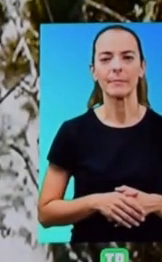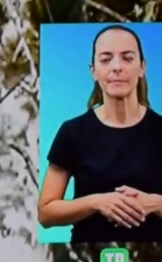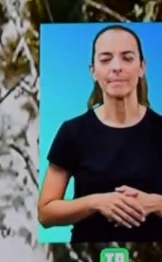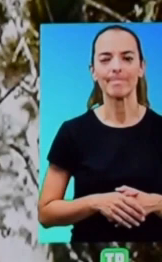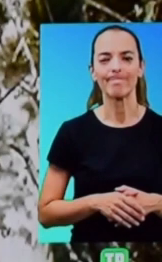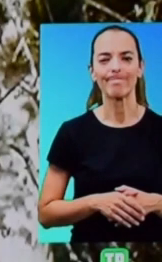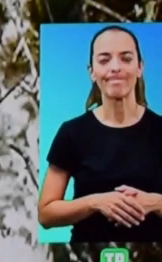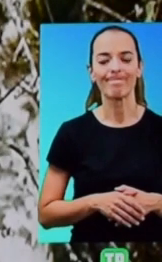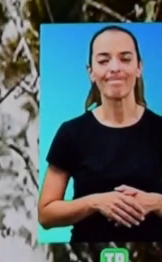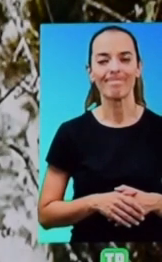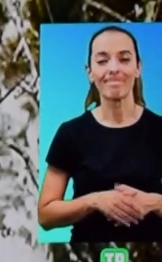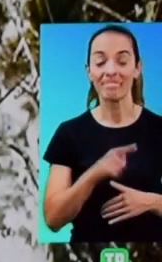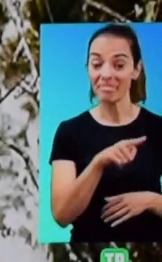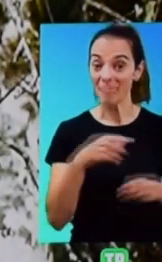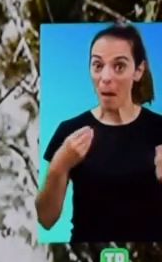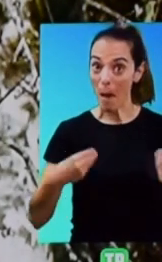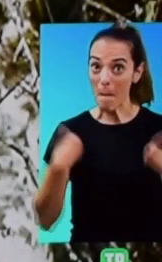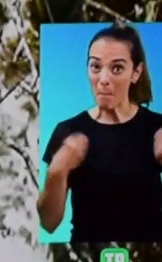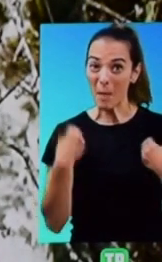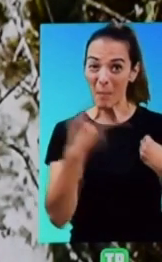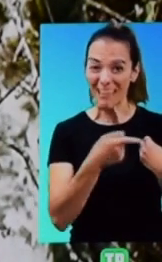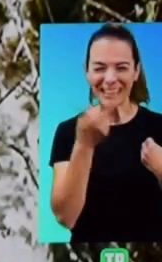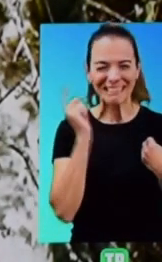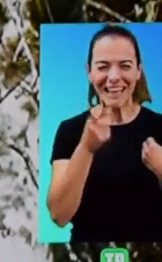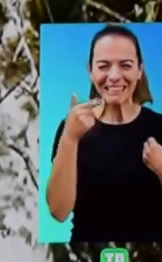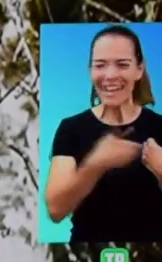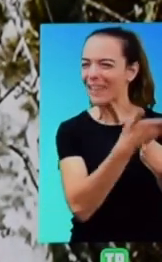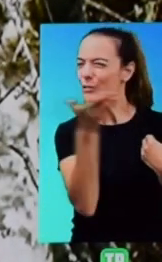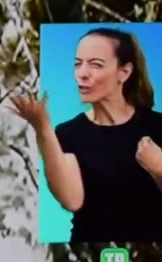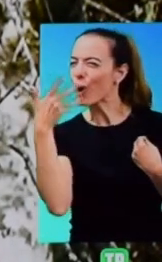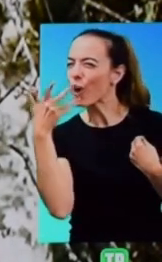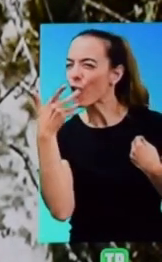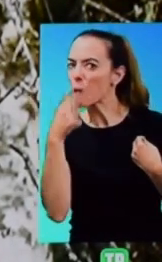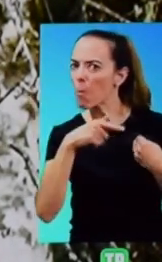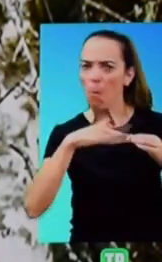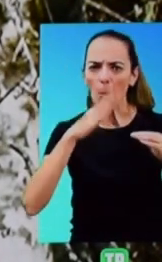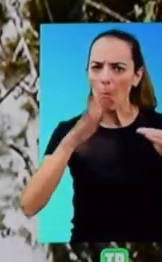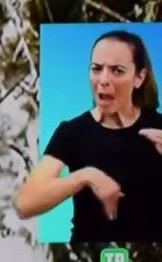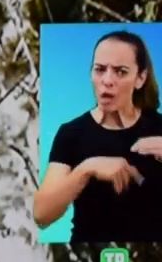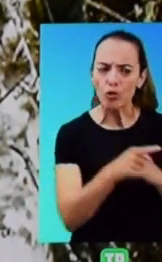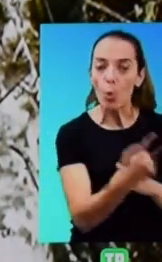Se trata de uno de los primates menos comunes y conocidos del planeta.